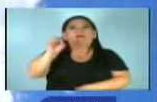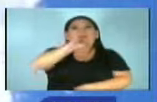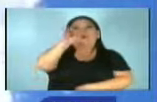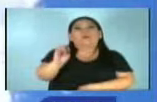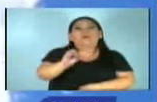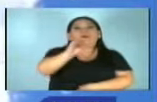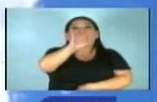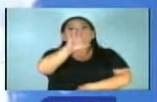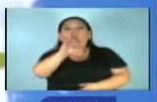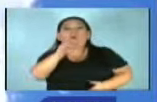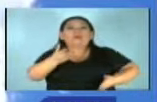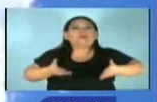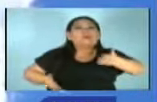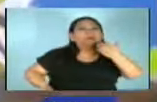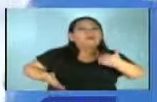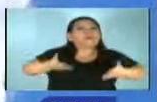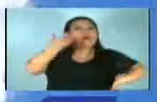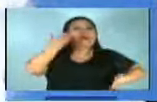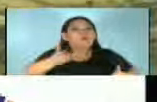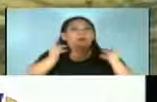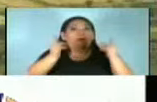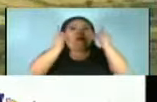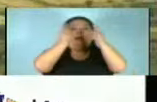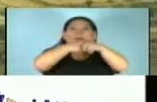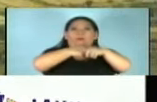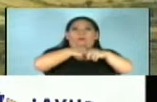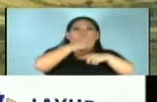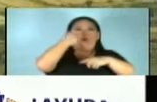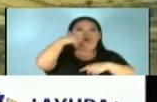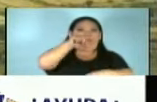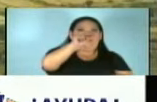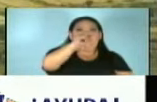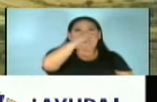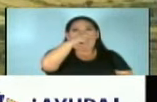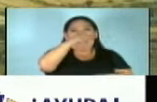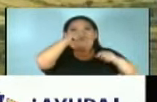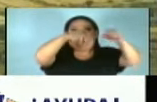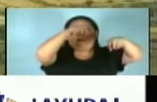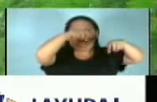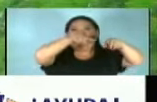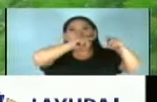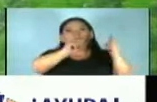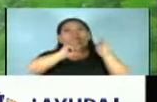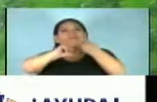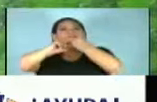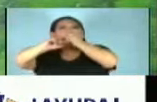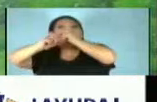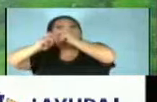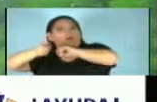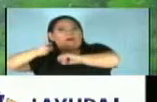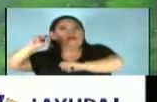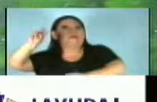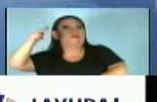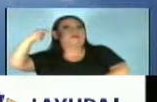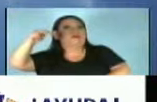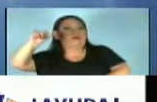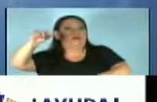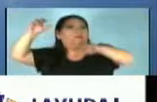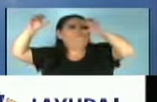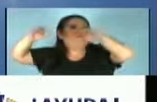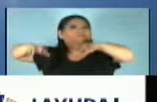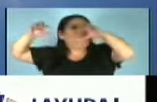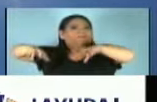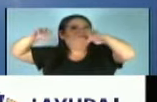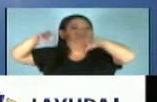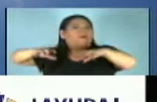probabilidades que las condiciones del fenómeno del niño sean neutras entre junio y agosto de este año. Sin embargo, esto daría